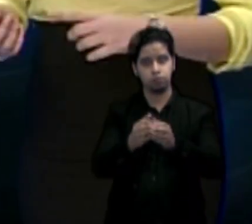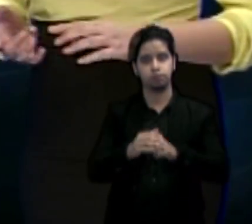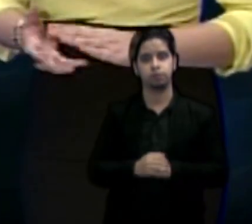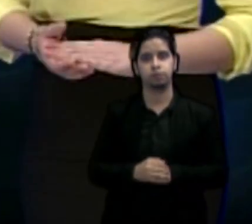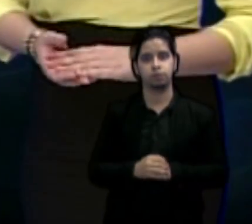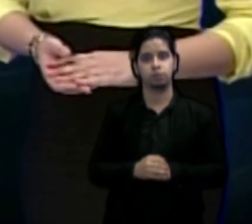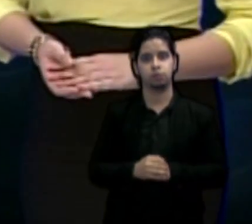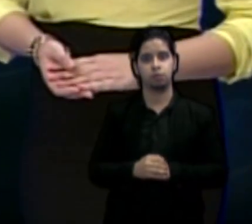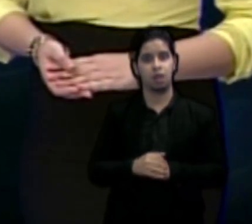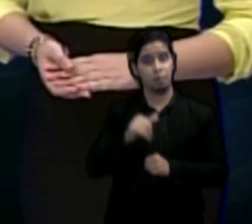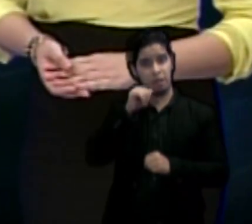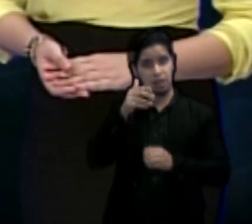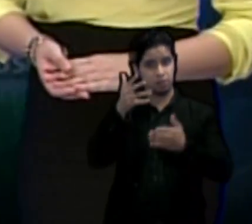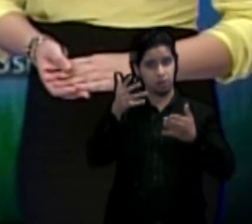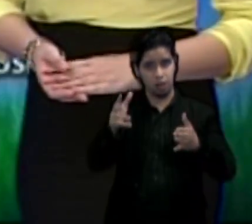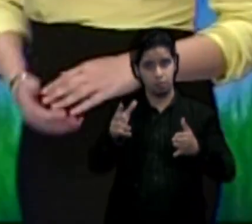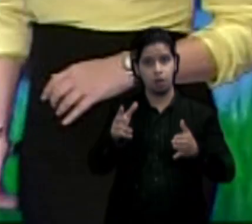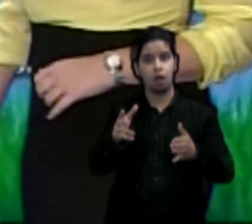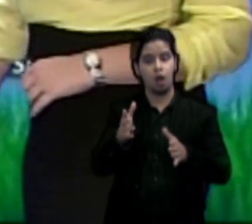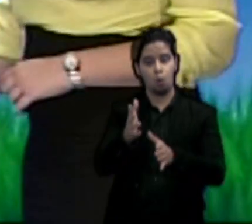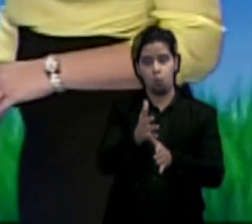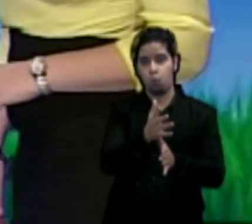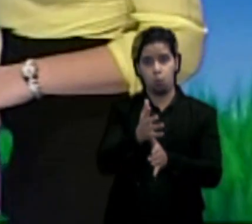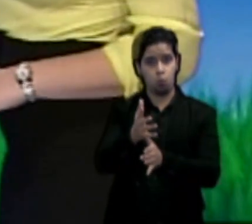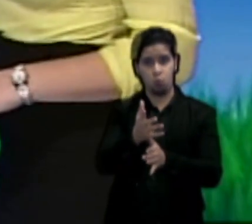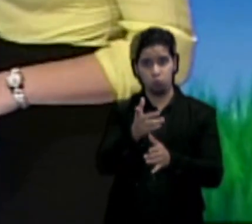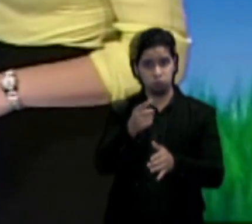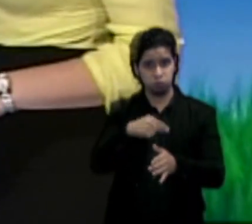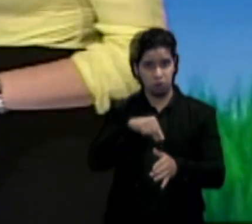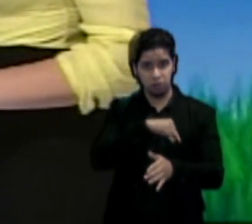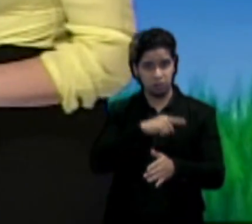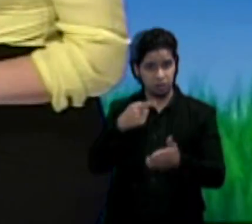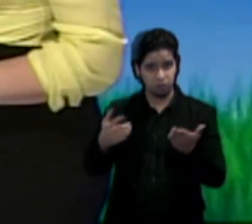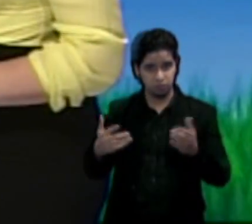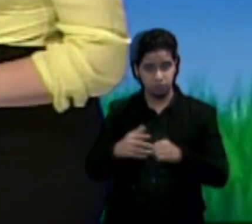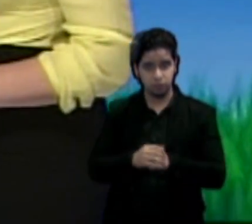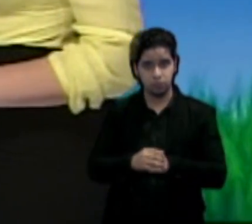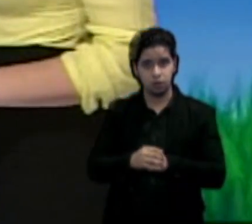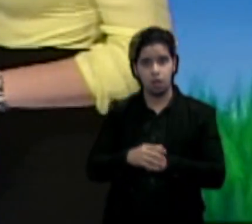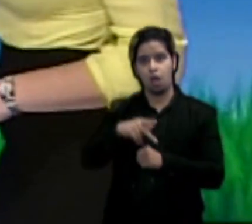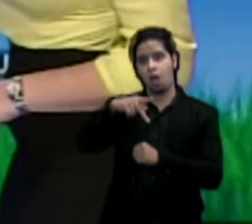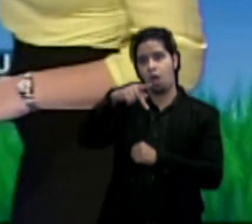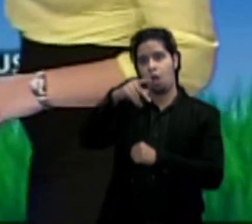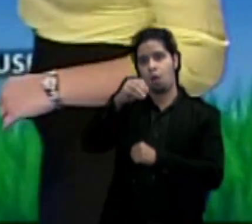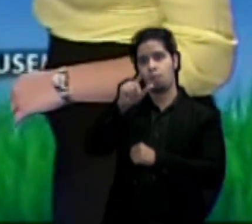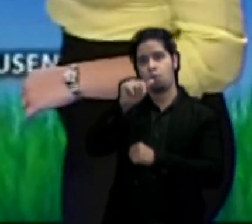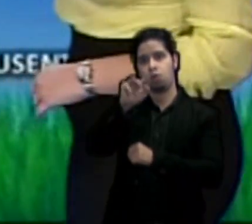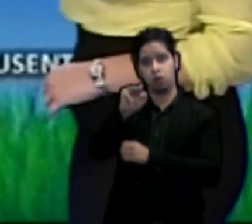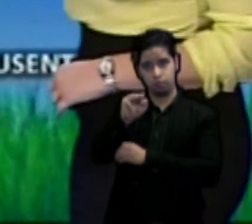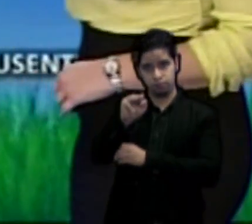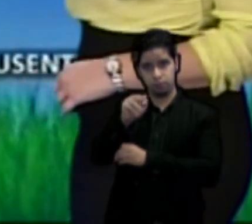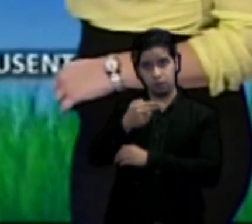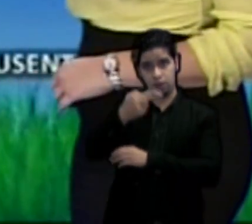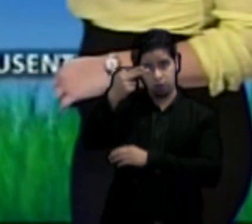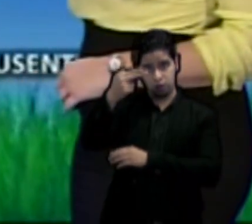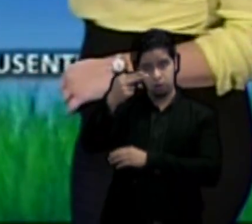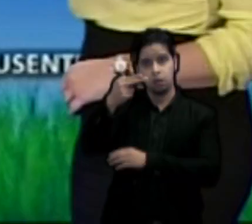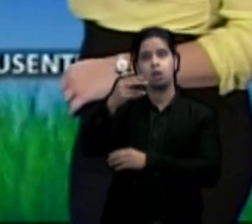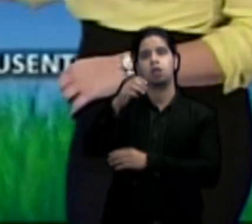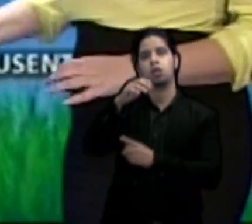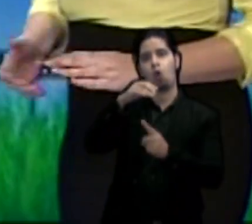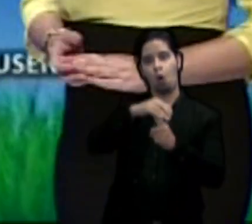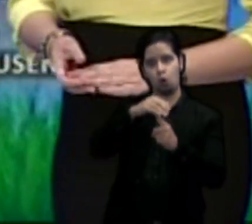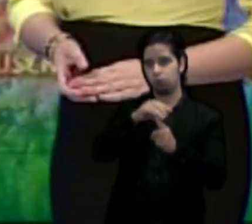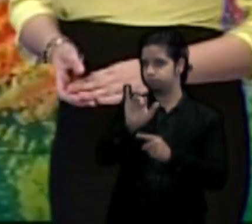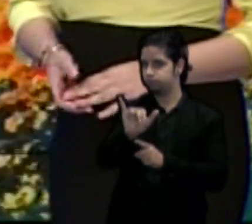Caduca mañana. Respecto a la calidad del aire, seguimos con niveles altos de pólenes de árbol y niveles moderados de esporas de